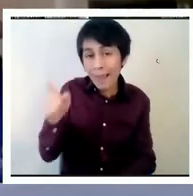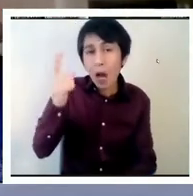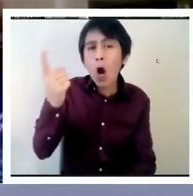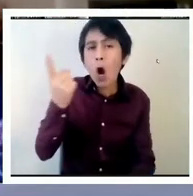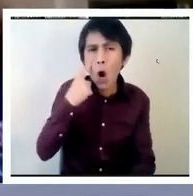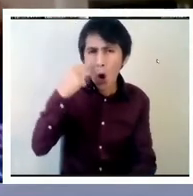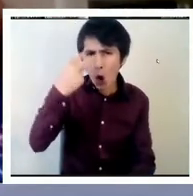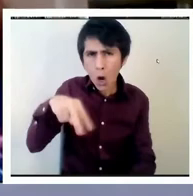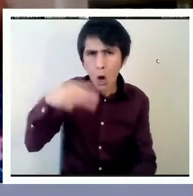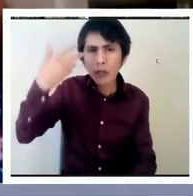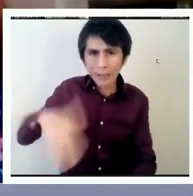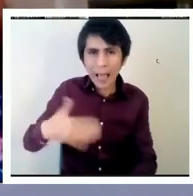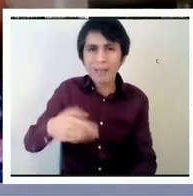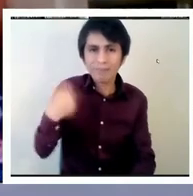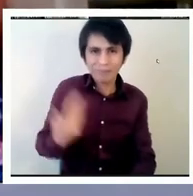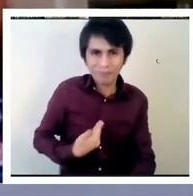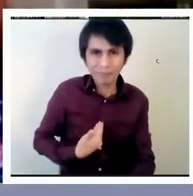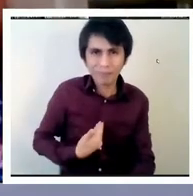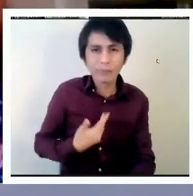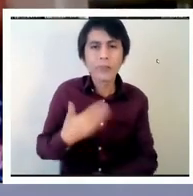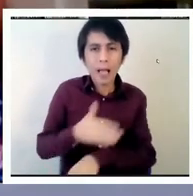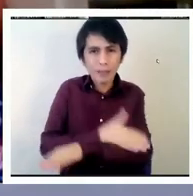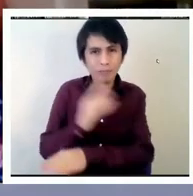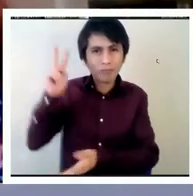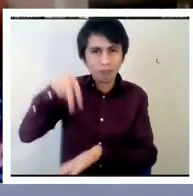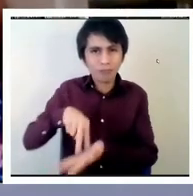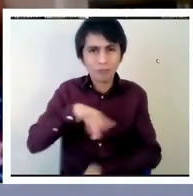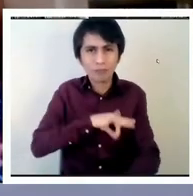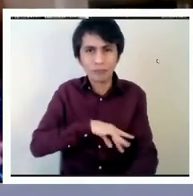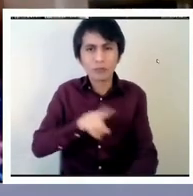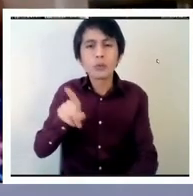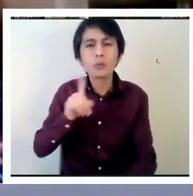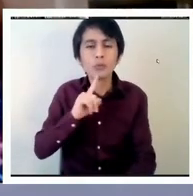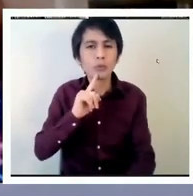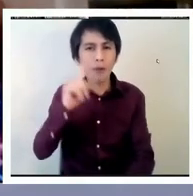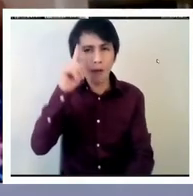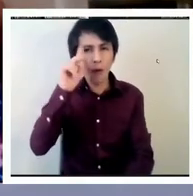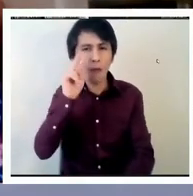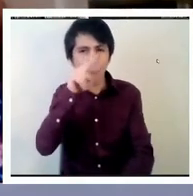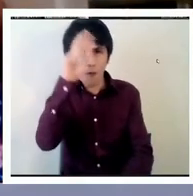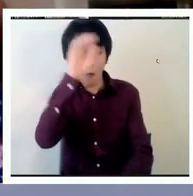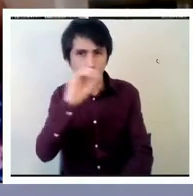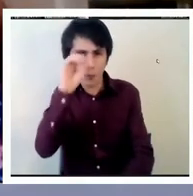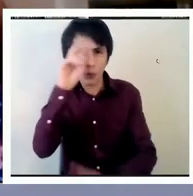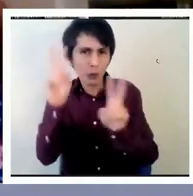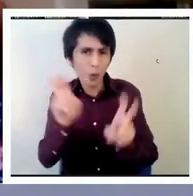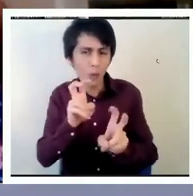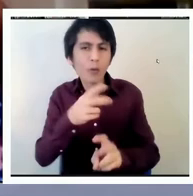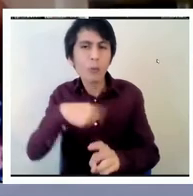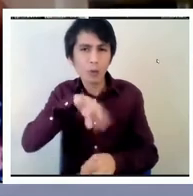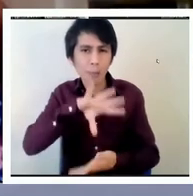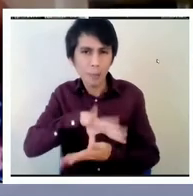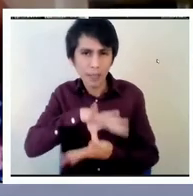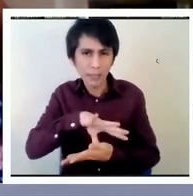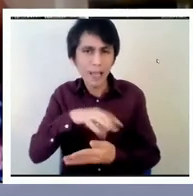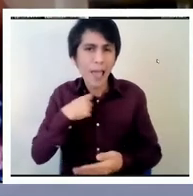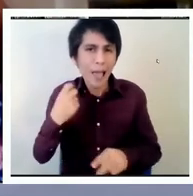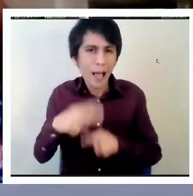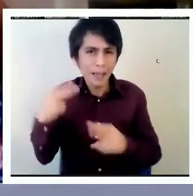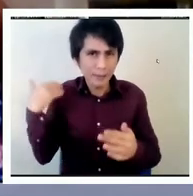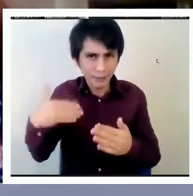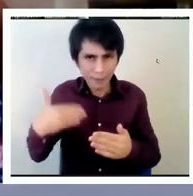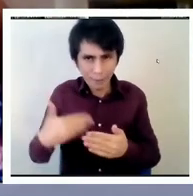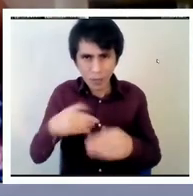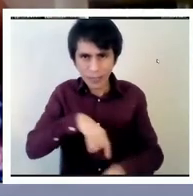en Chile, así que tiene una mirada también respecto de el país, lo que hemos estado haciendo nosotros acá en Chile